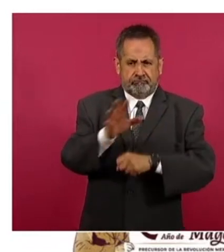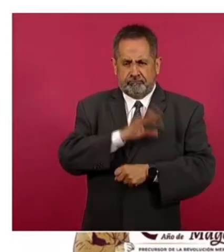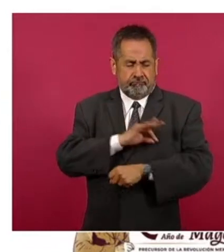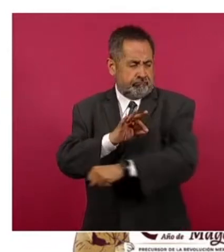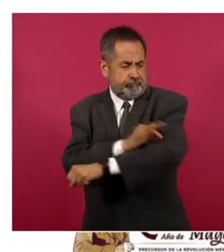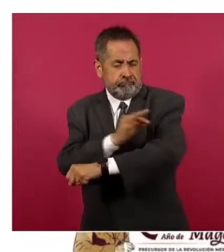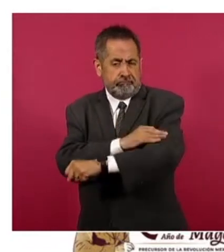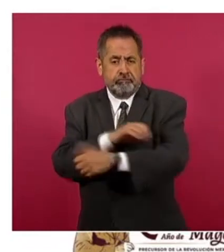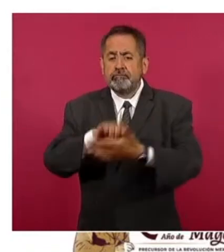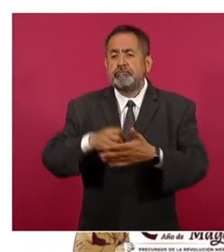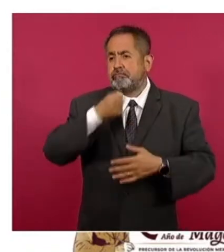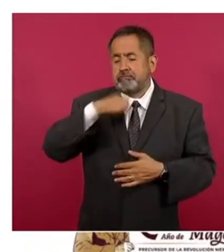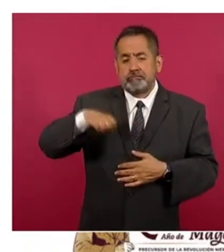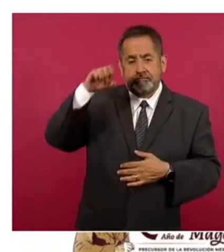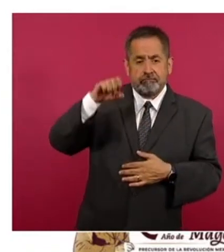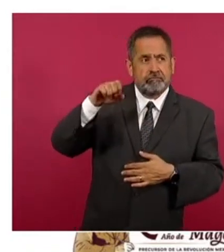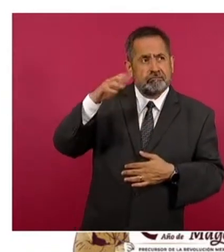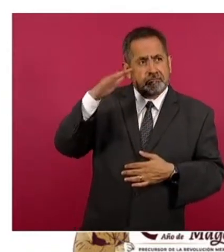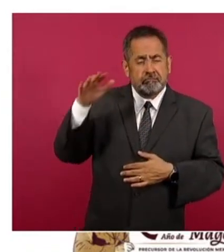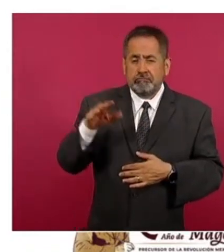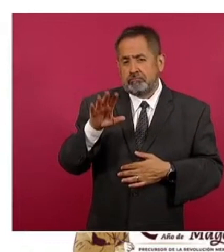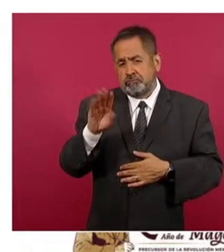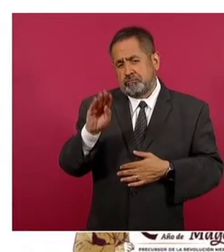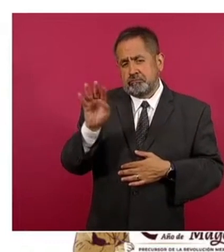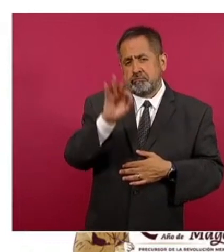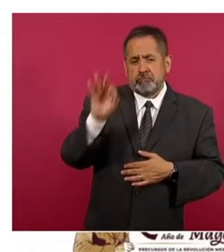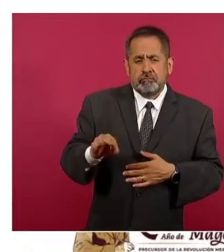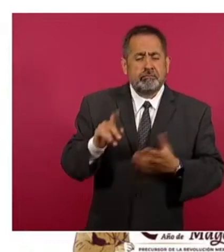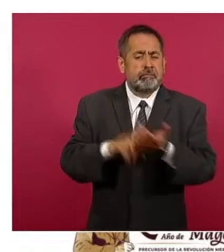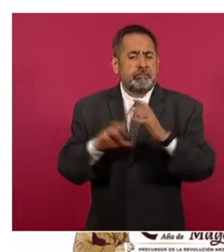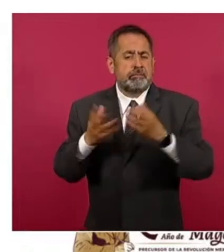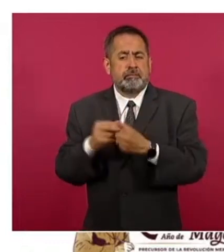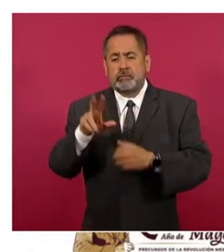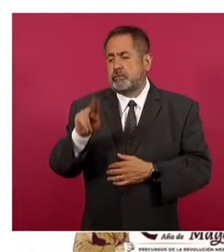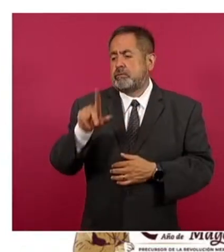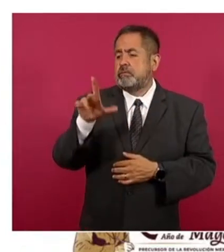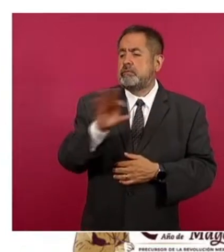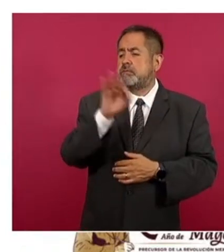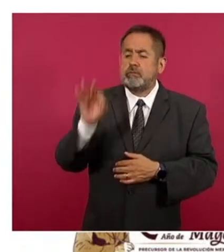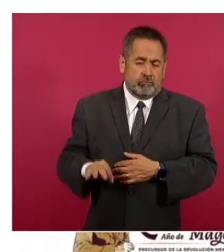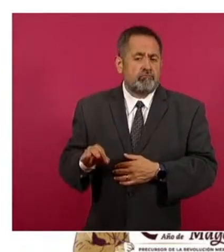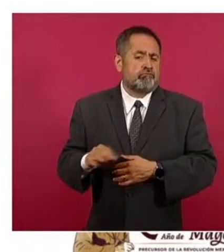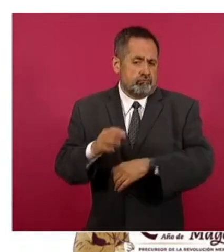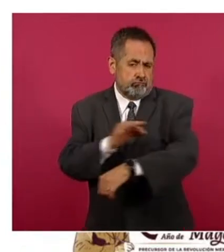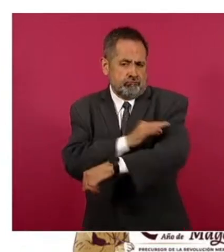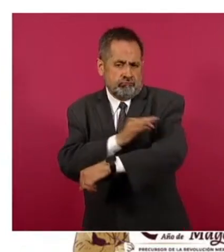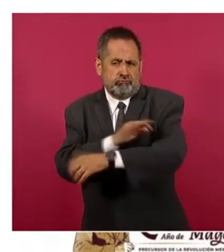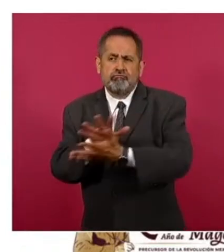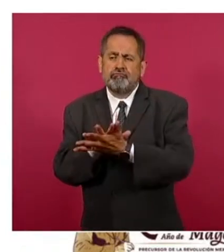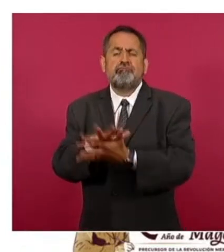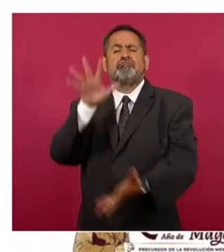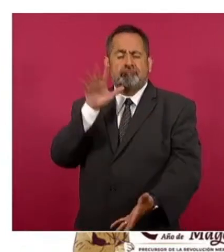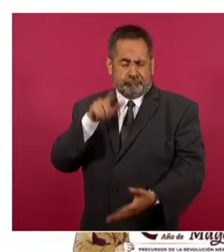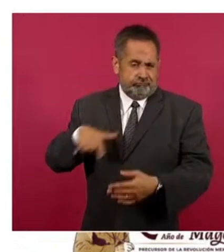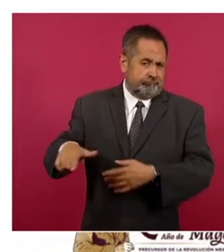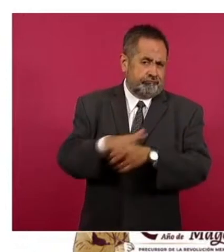logrado 90%, en promedio tenemos 87% para la población elegible. Alta cobertura de vacunación,